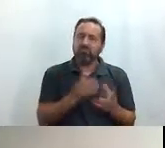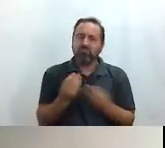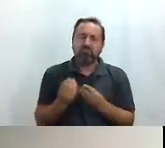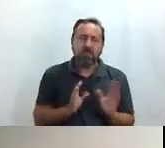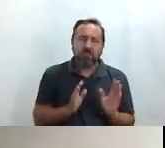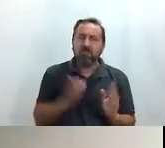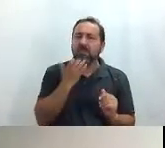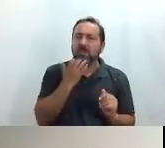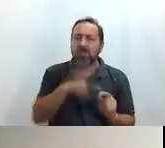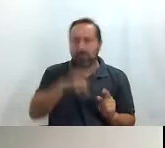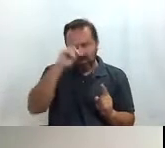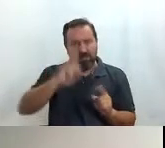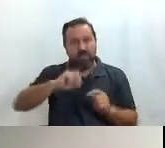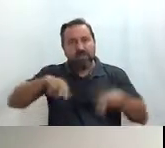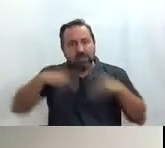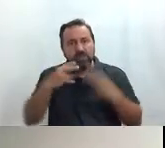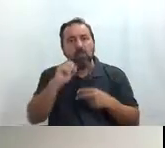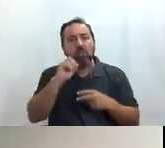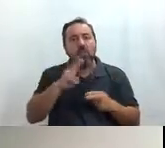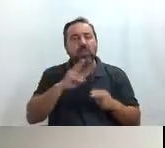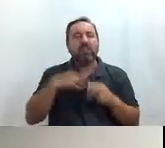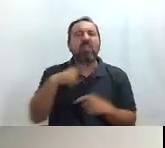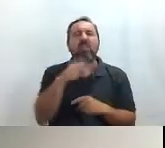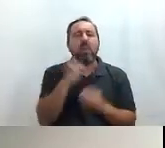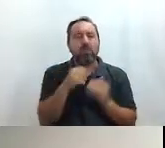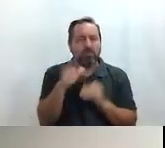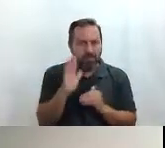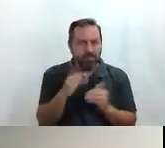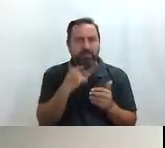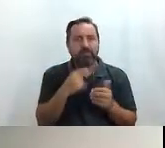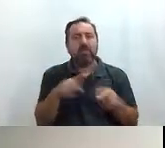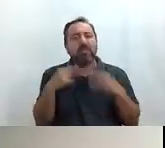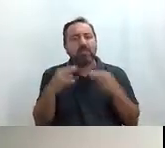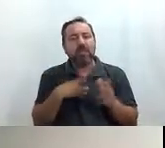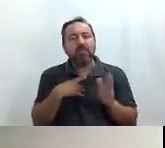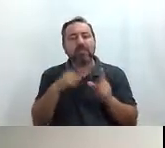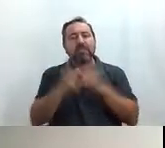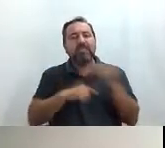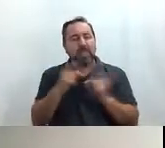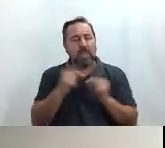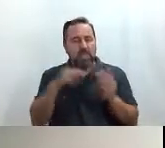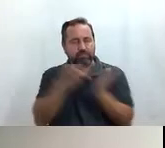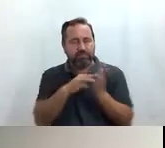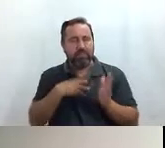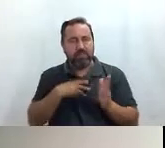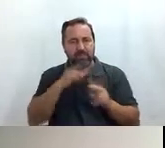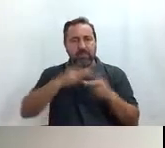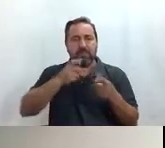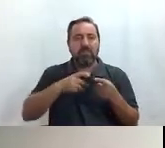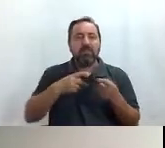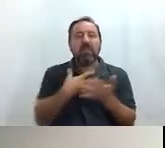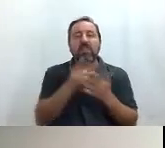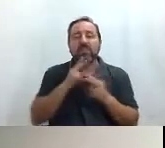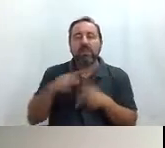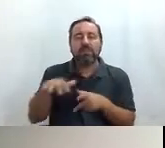Pues, por ejemplo, tenemos en Madrid 12 restaurantes centenarios. Tenemos 17 restaurantes con estreña Michelin. Tenemos 16 espacios gastronómicos,